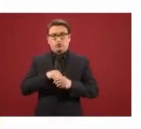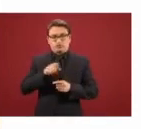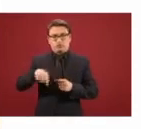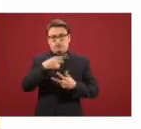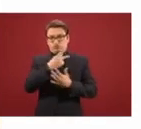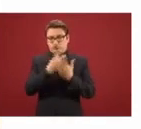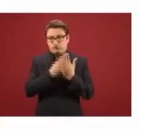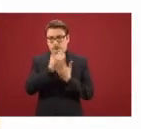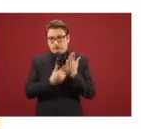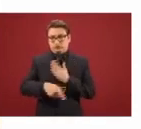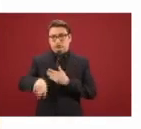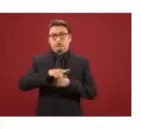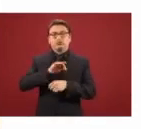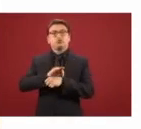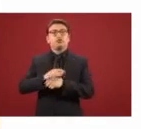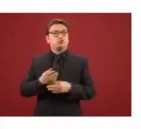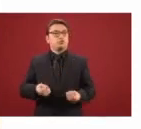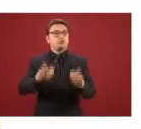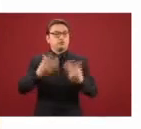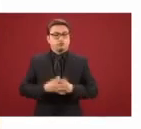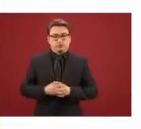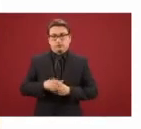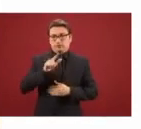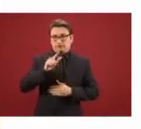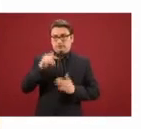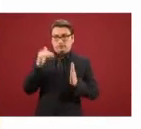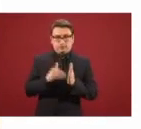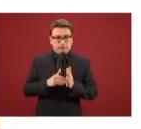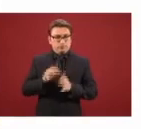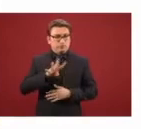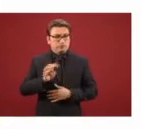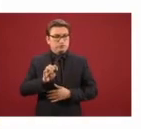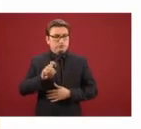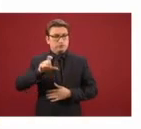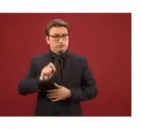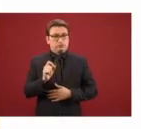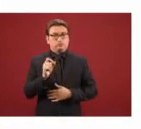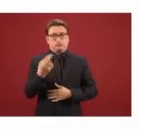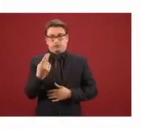estos programas a esta fecha son 17 mil 425.